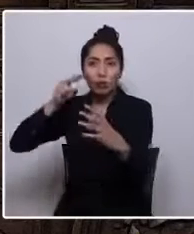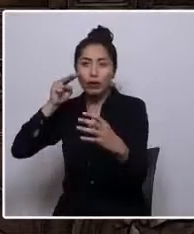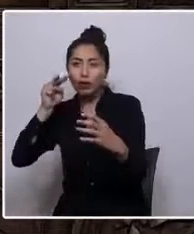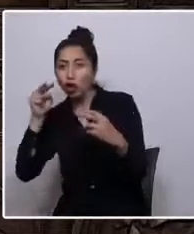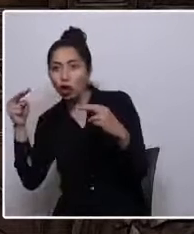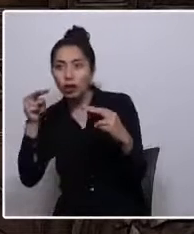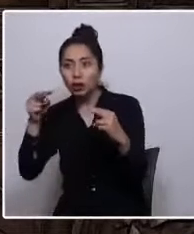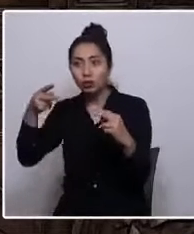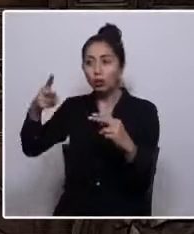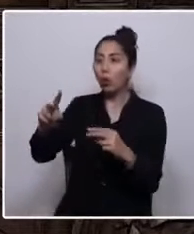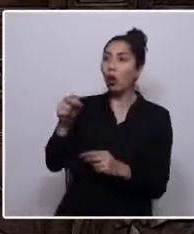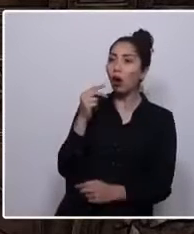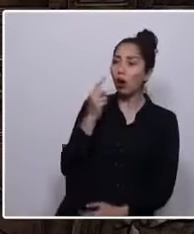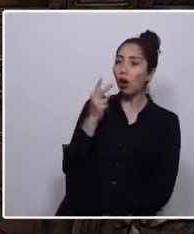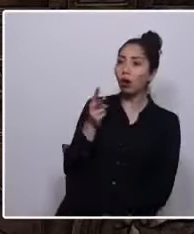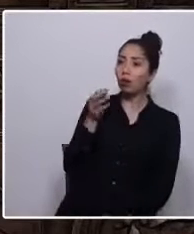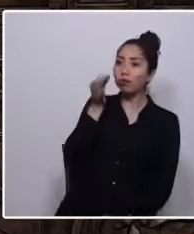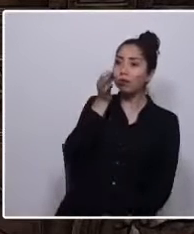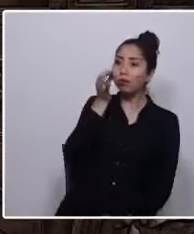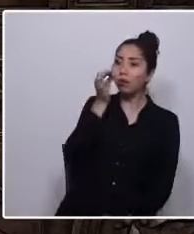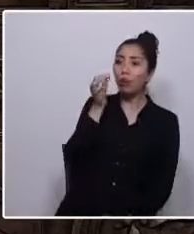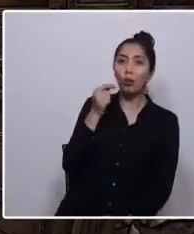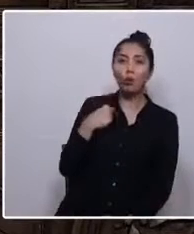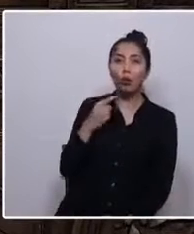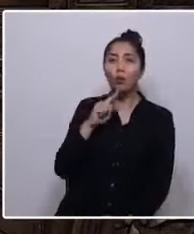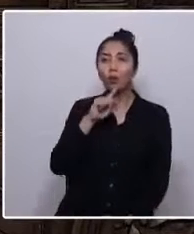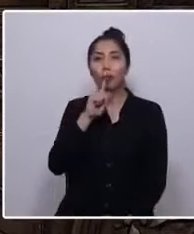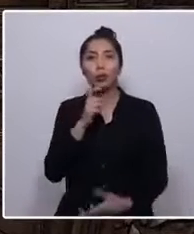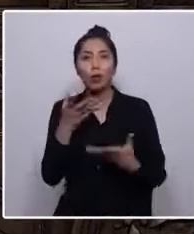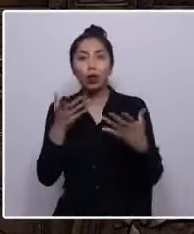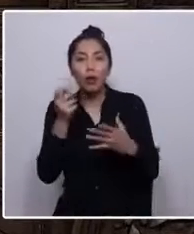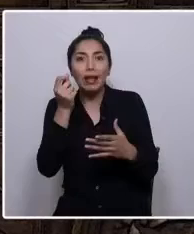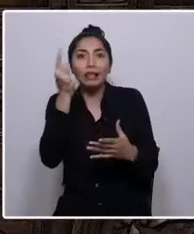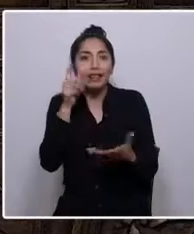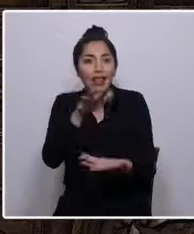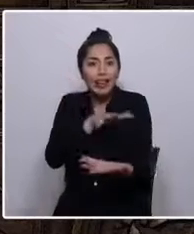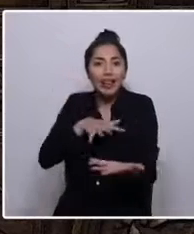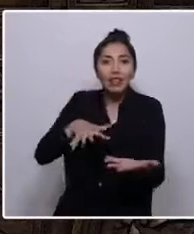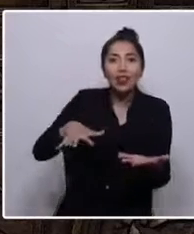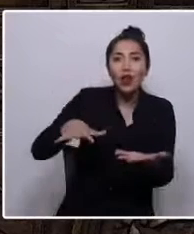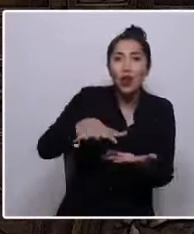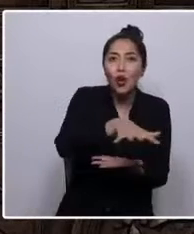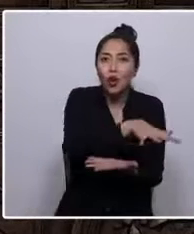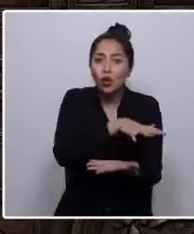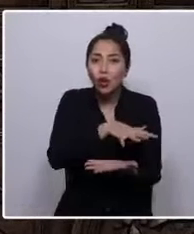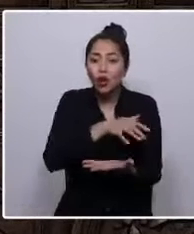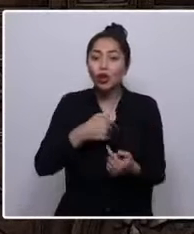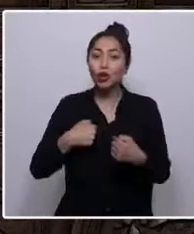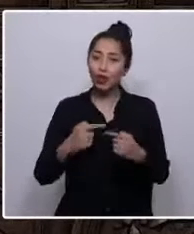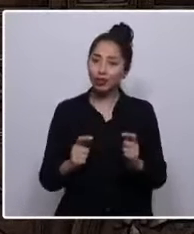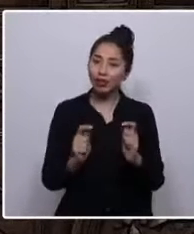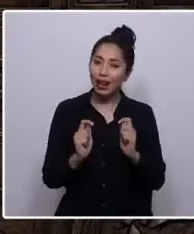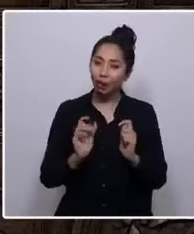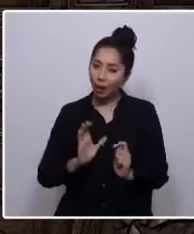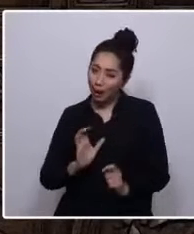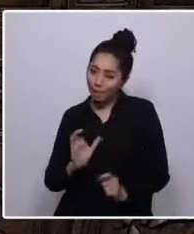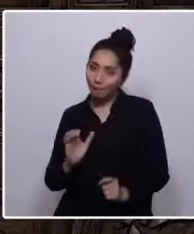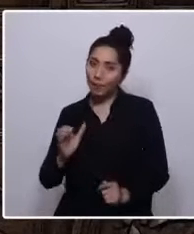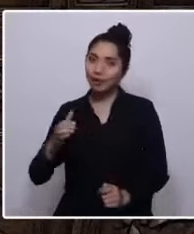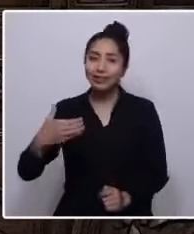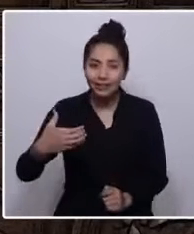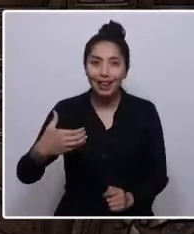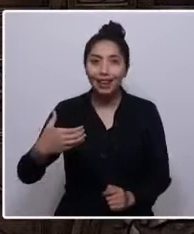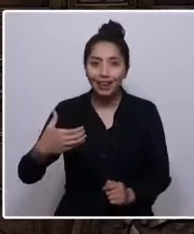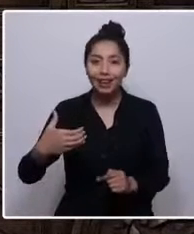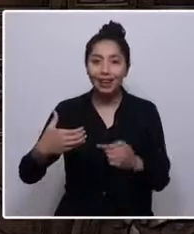cada día por el modo en que entendemos nuestro entorno. Intento empatizar con el escepticismo de